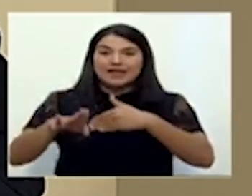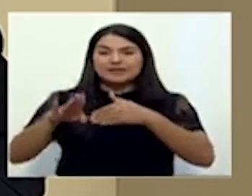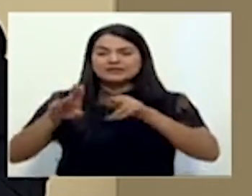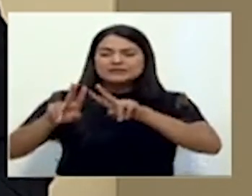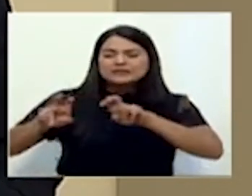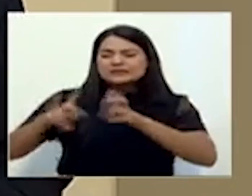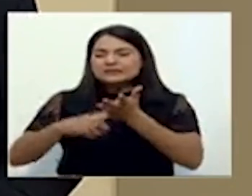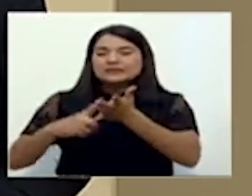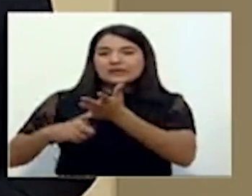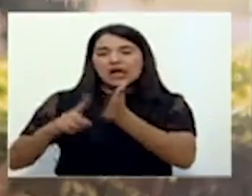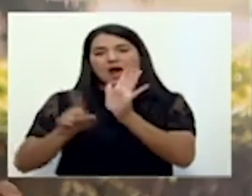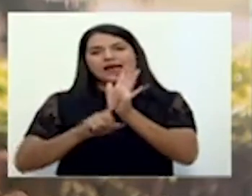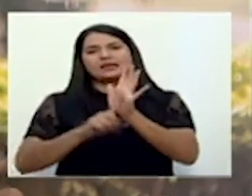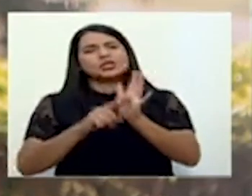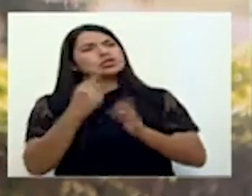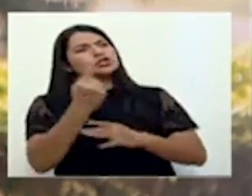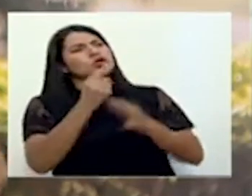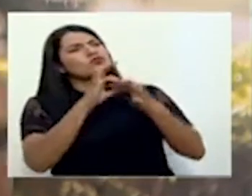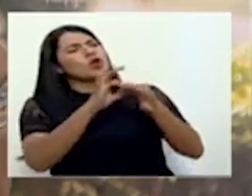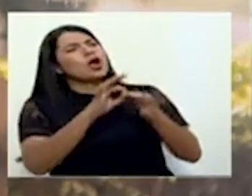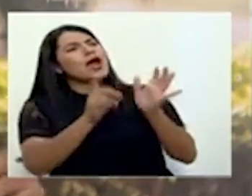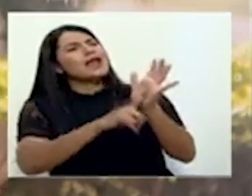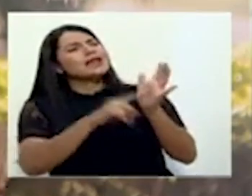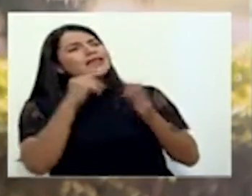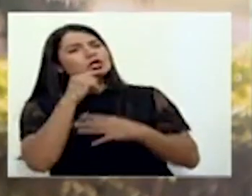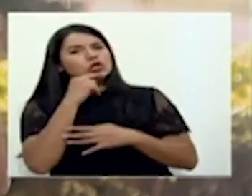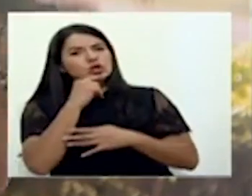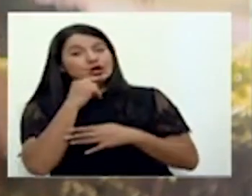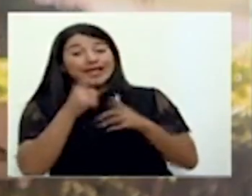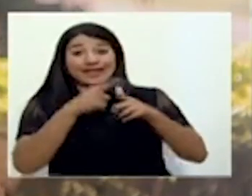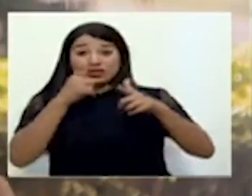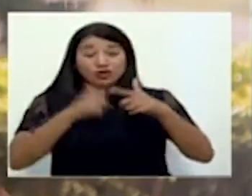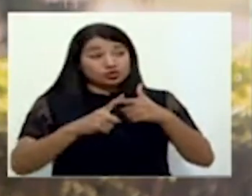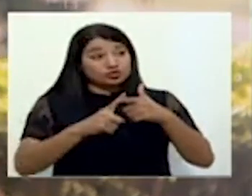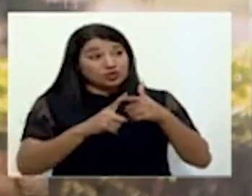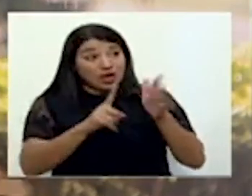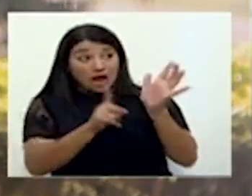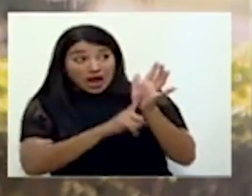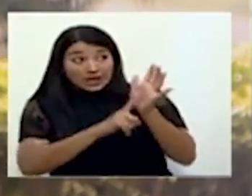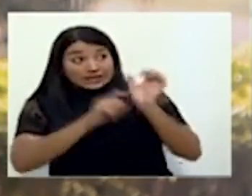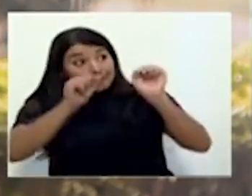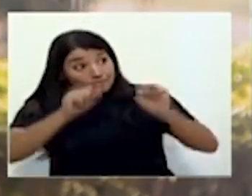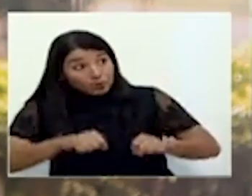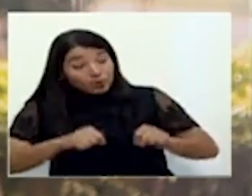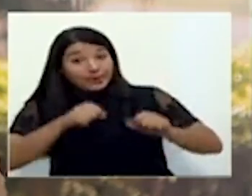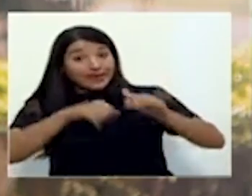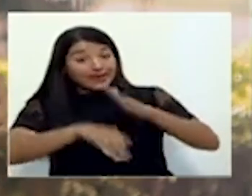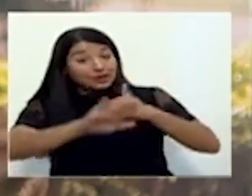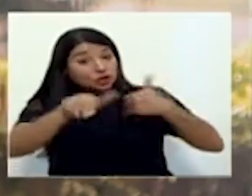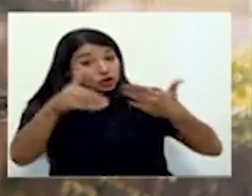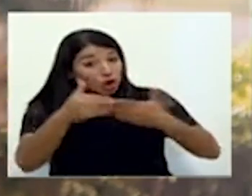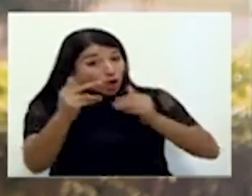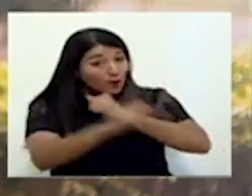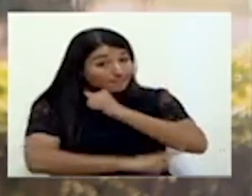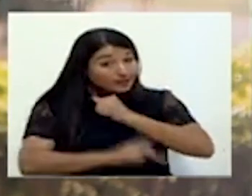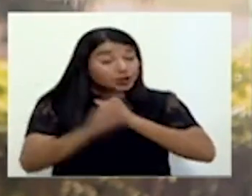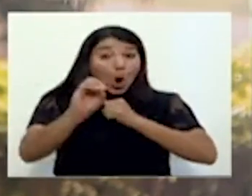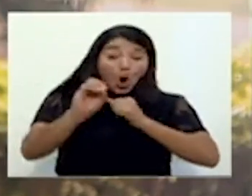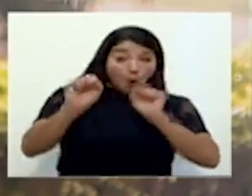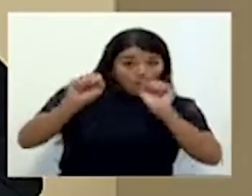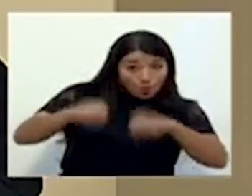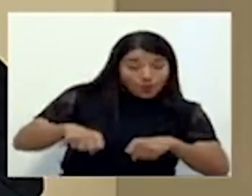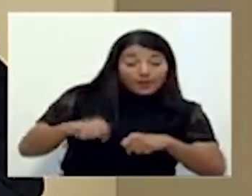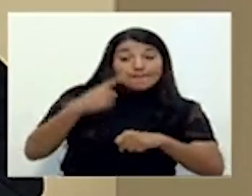alertas. Para precisar nada más con el tema de la alerta roja, ¿sería entonces para todo el país o hay posibilidades de que se estableciera sólo en algunas regiones?